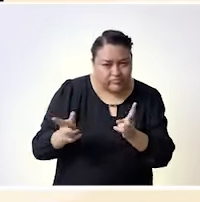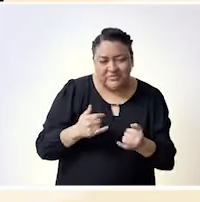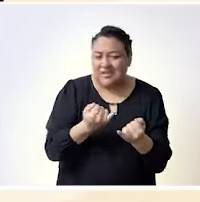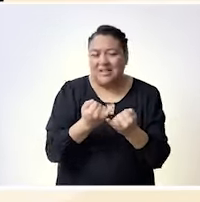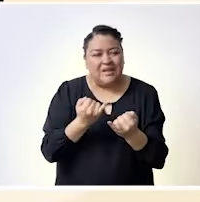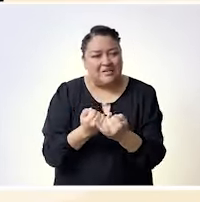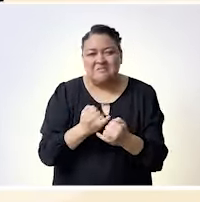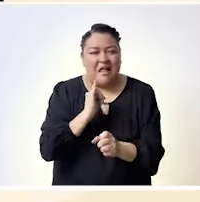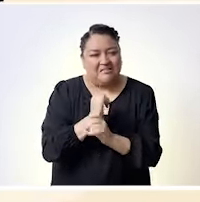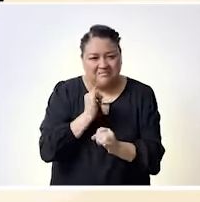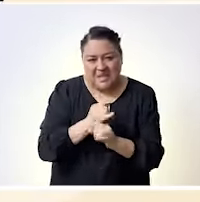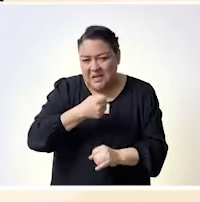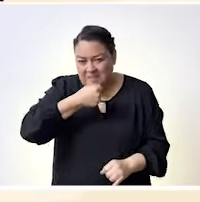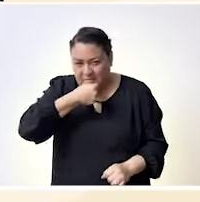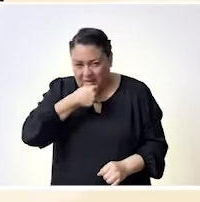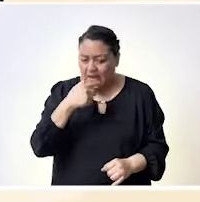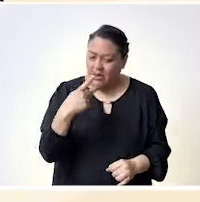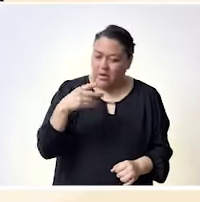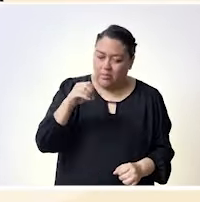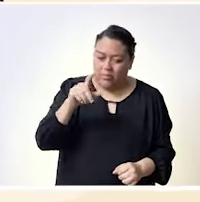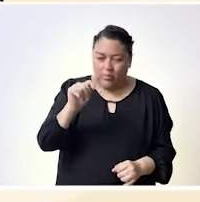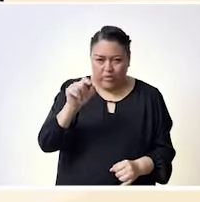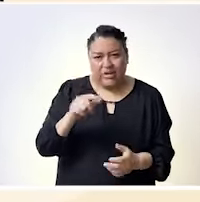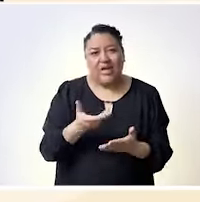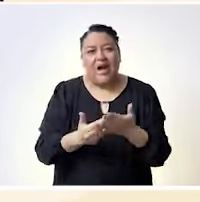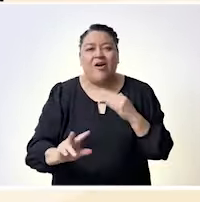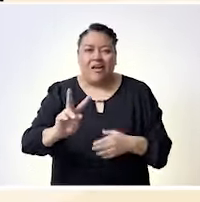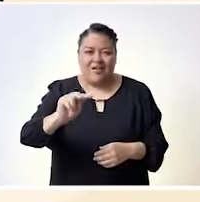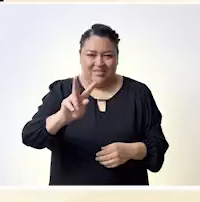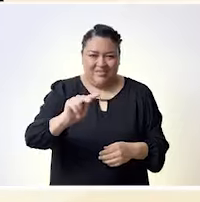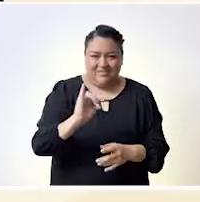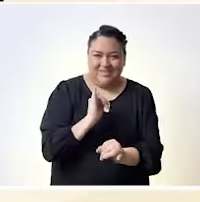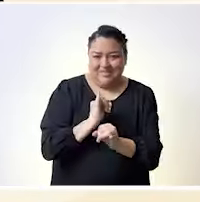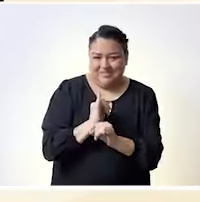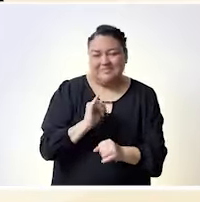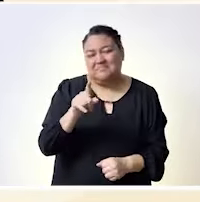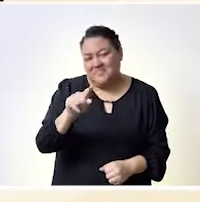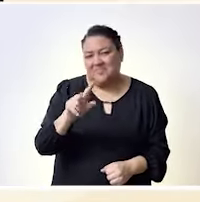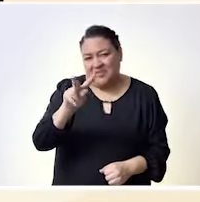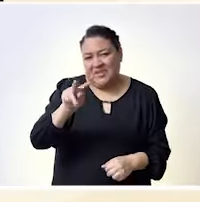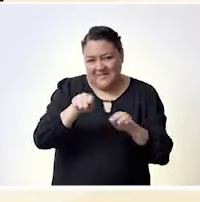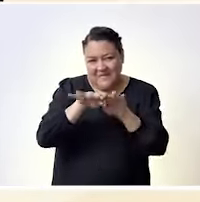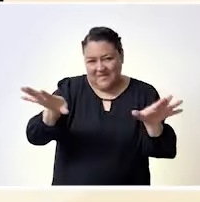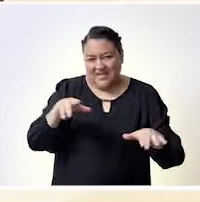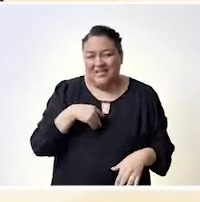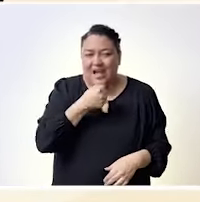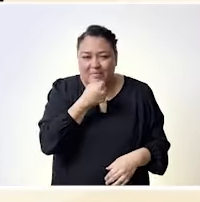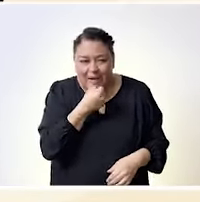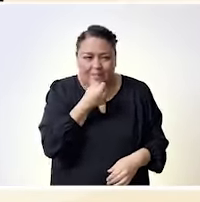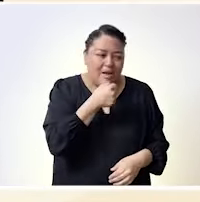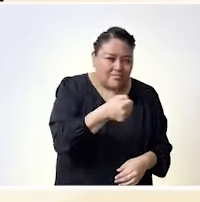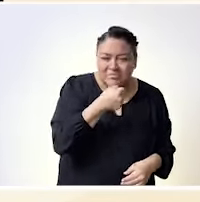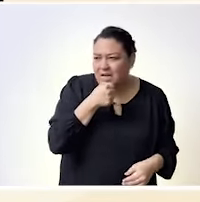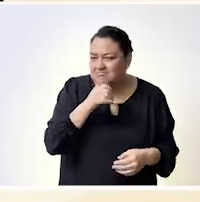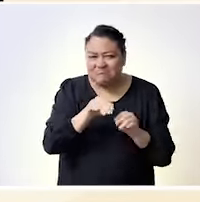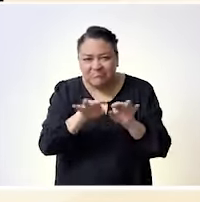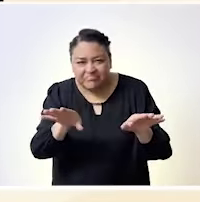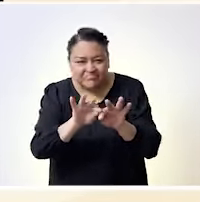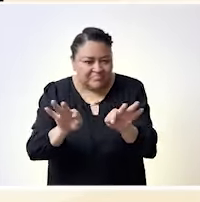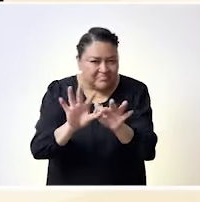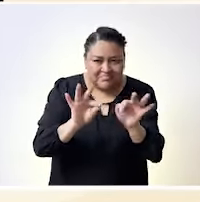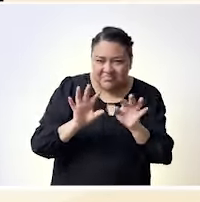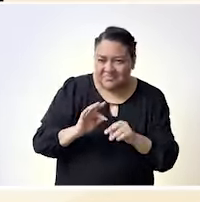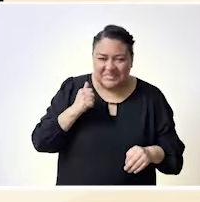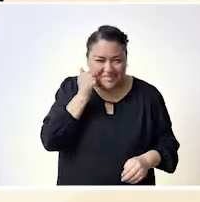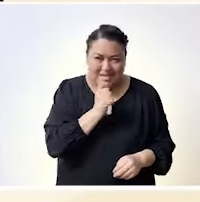diversidad ¿no? y entonces ya por ahí ya traes como estos prejuicios y en los que ya te comportas y manejas diferente y